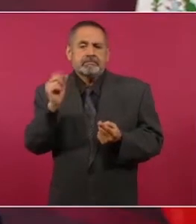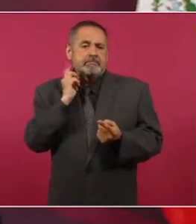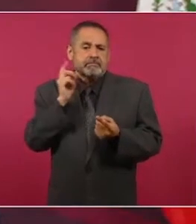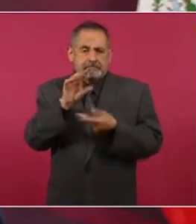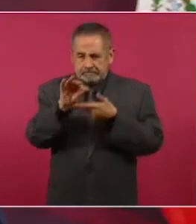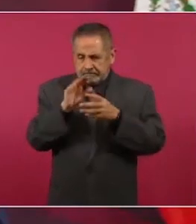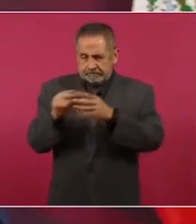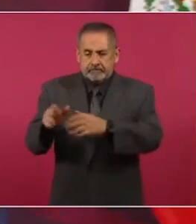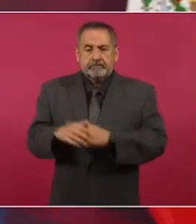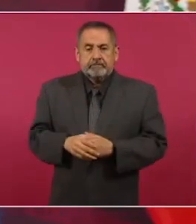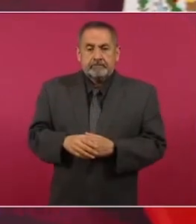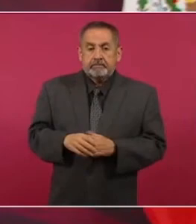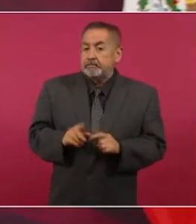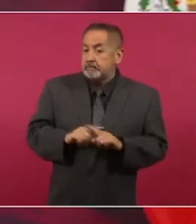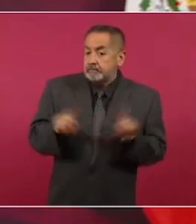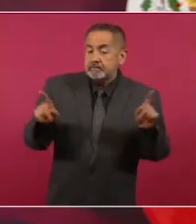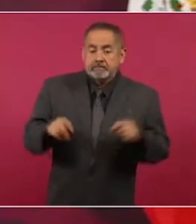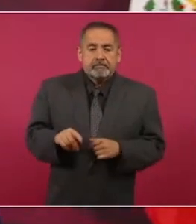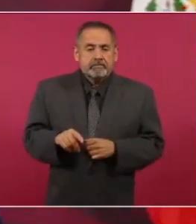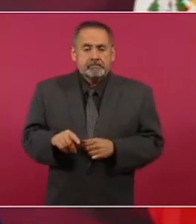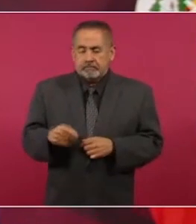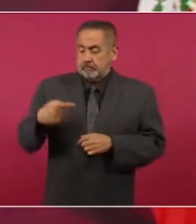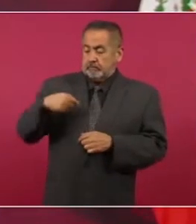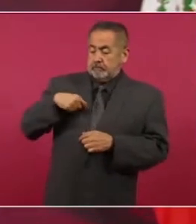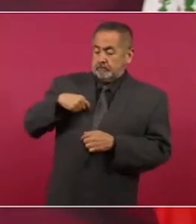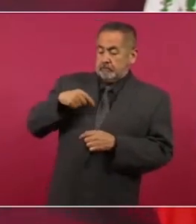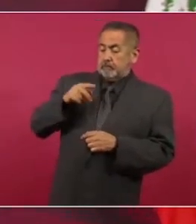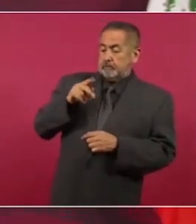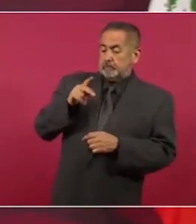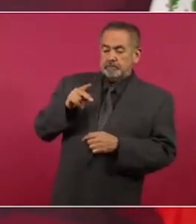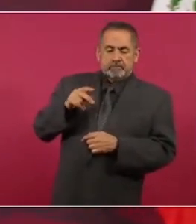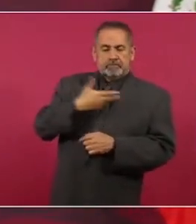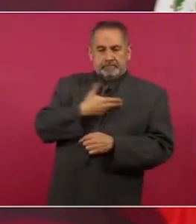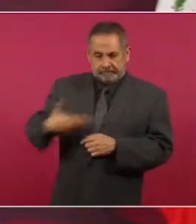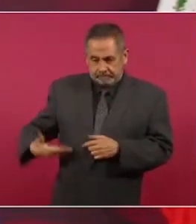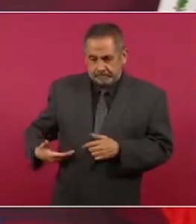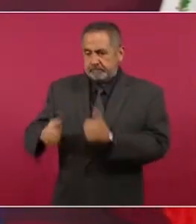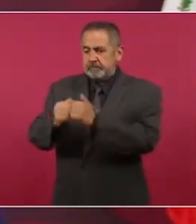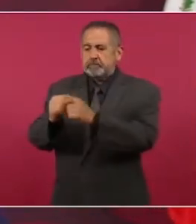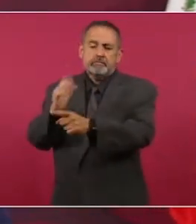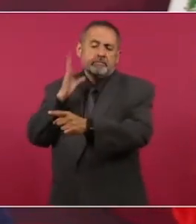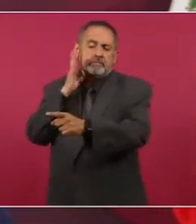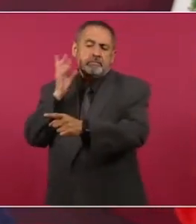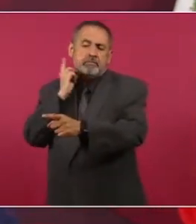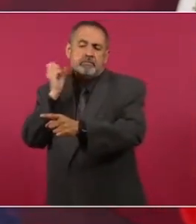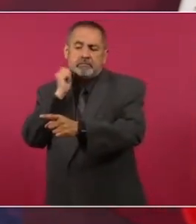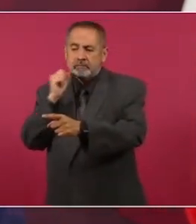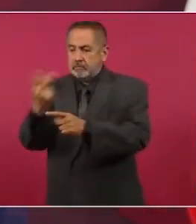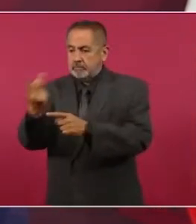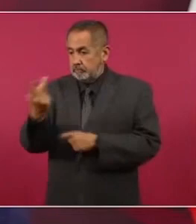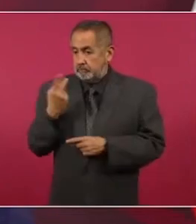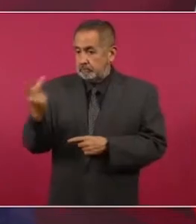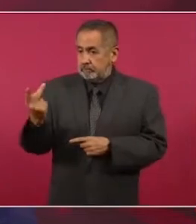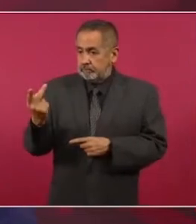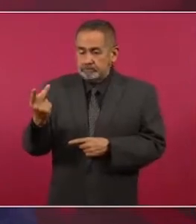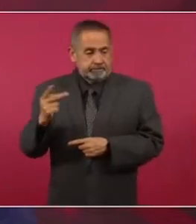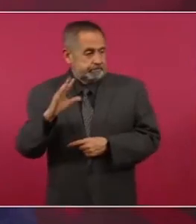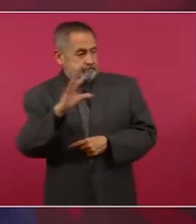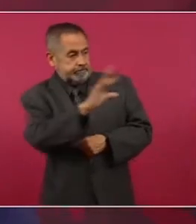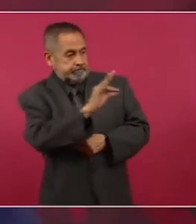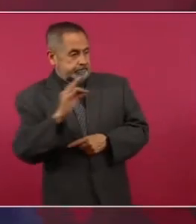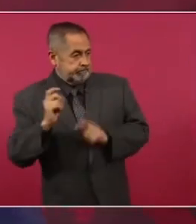El Poder Ejecutivo y el Poder Legislativo nombran a los ministros de la Corte.